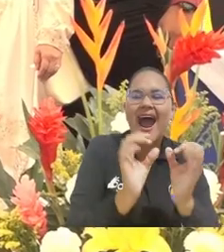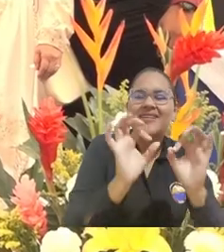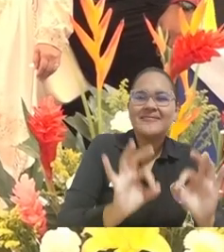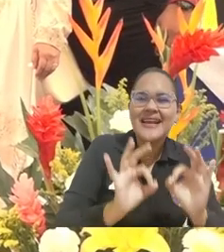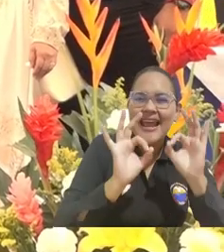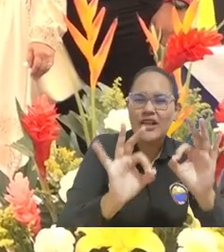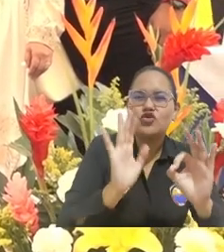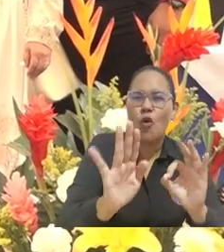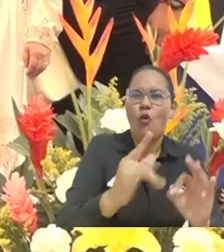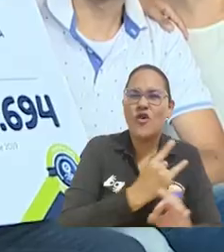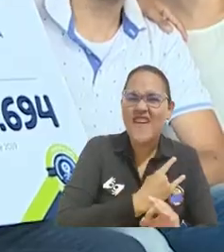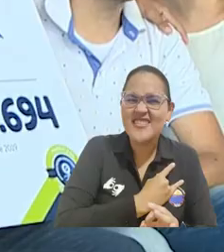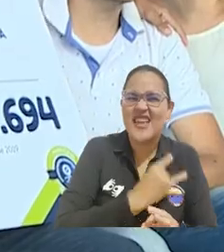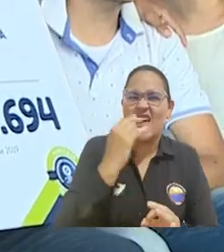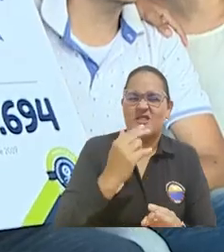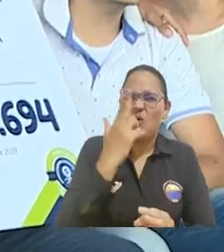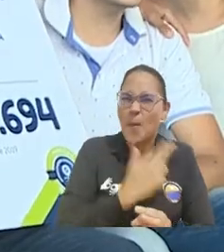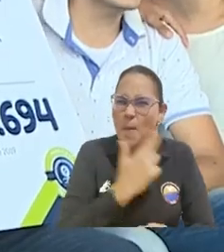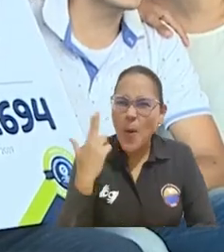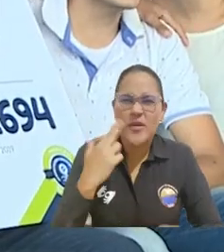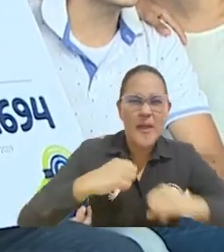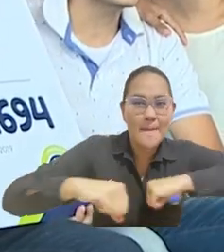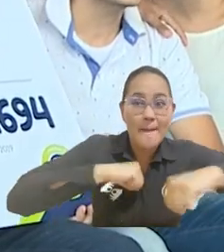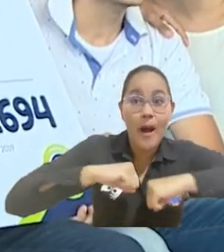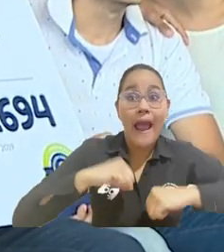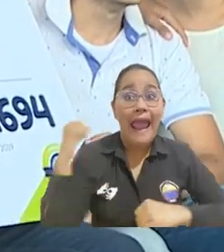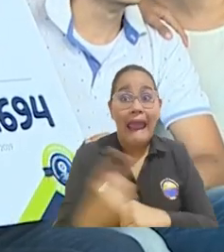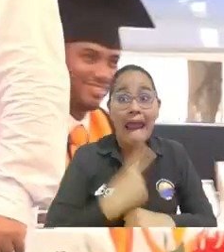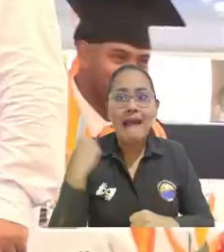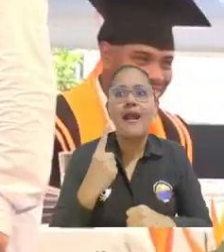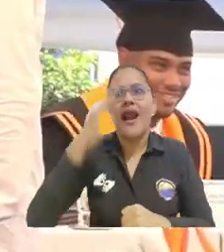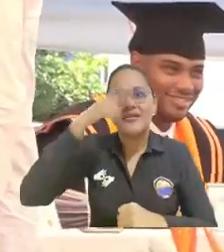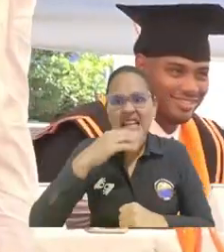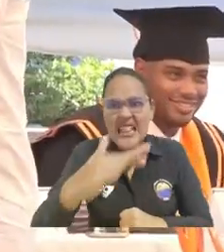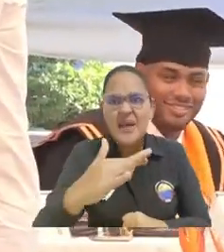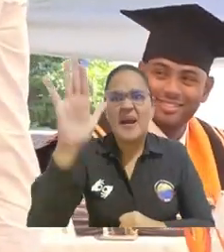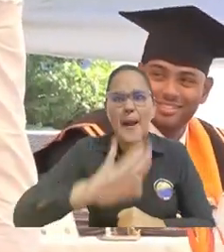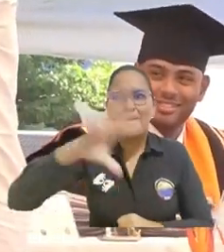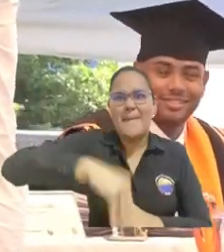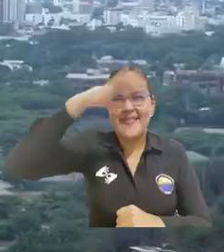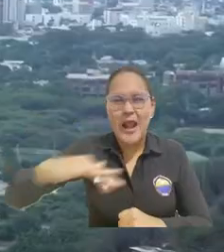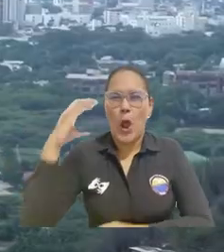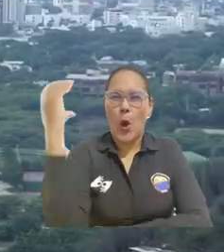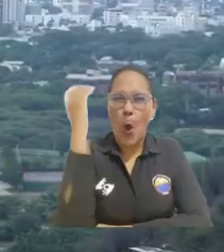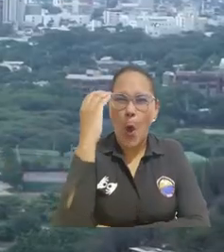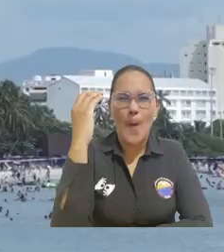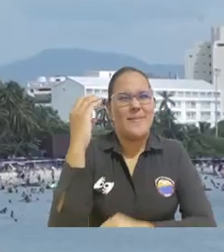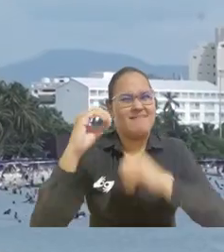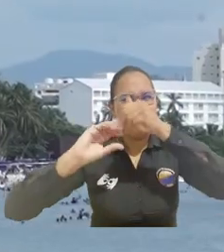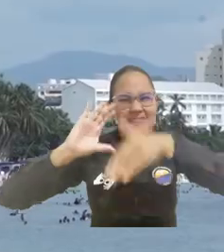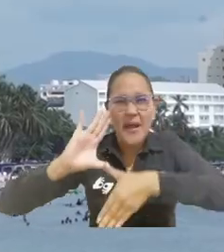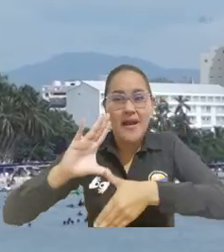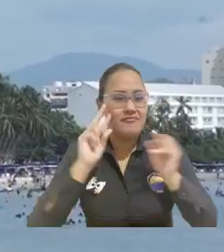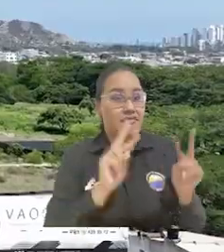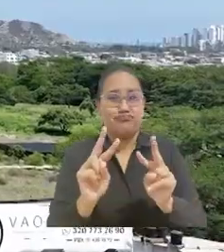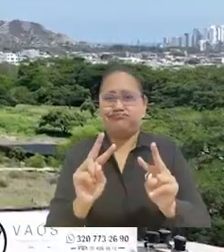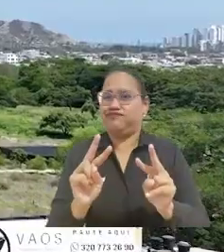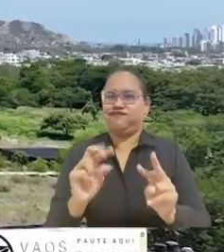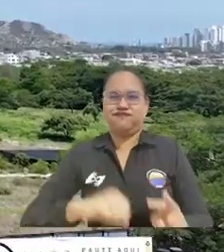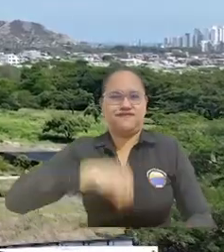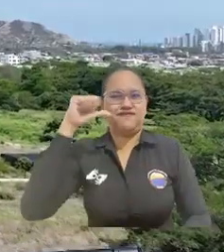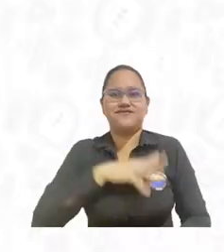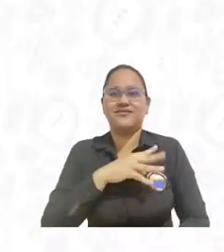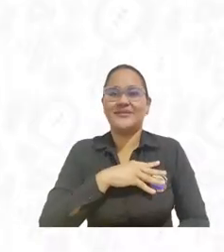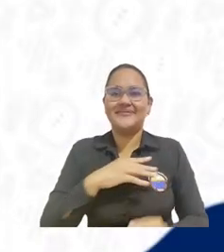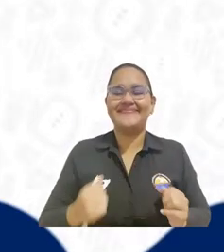Universidades Emprendedoras y Comprometidas despertó orgullo y regocijo en la opinión pública de Santa Marta, el Magdalena, Colombia y el